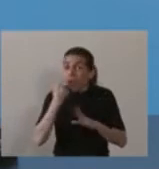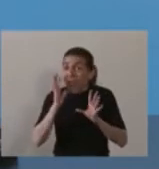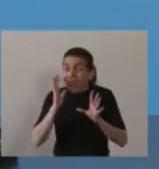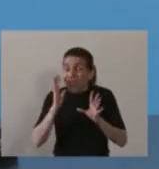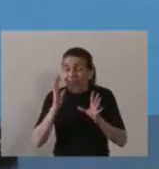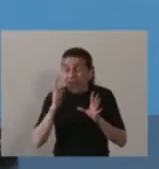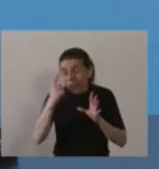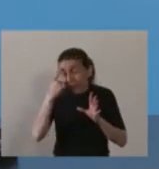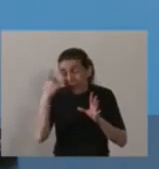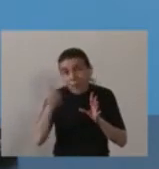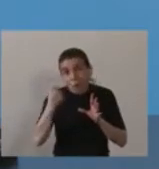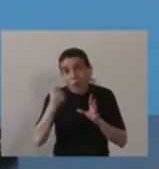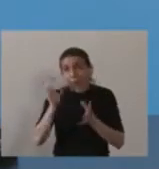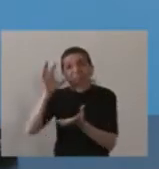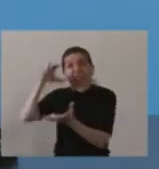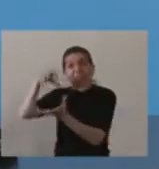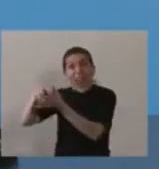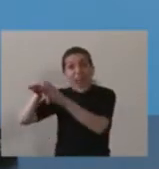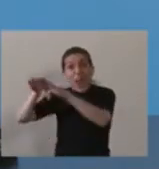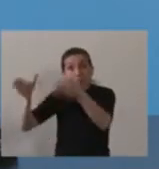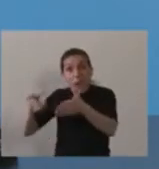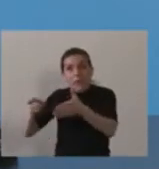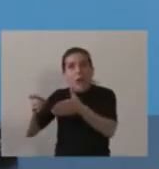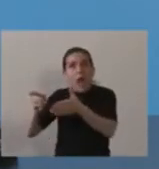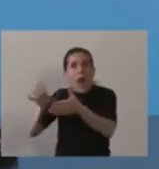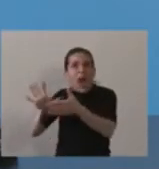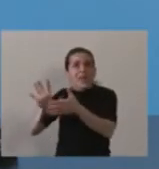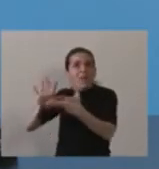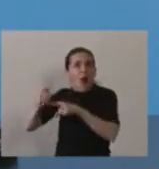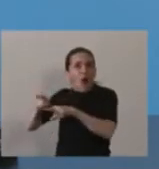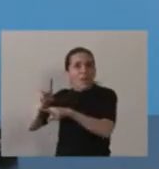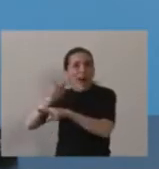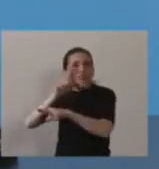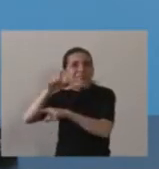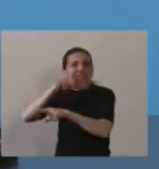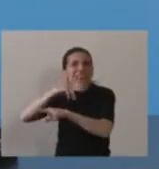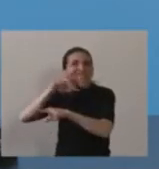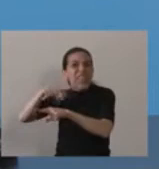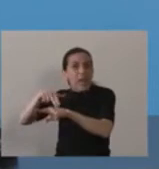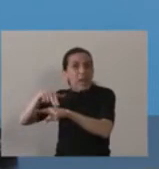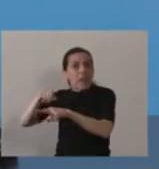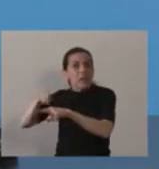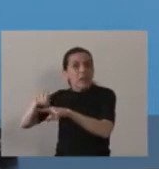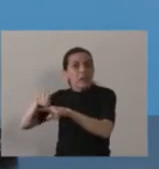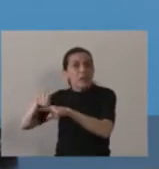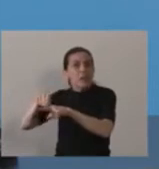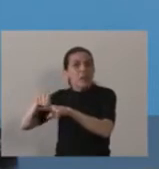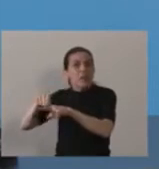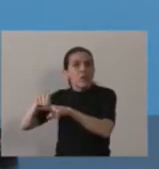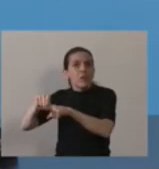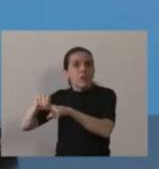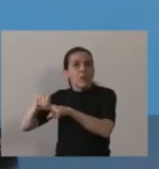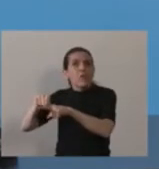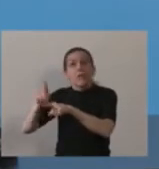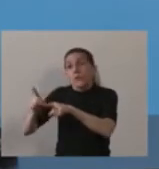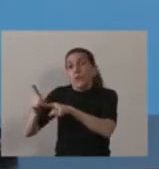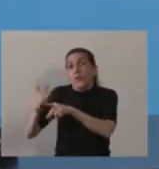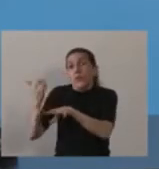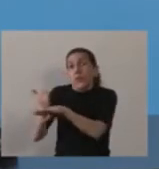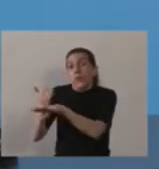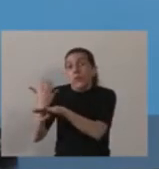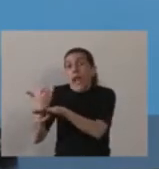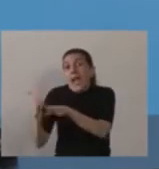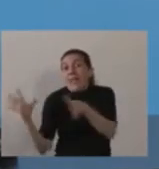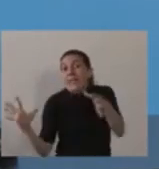de estas características, el Estado a través de su nave insignia que es YPF,